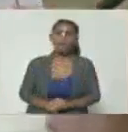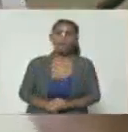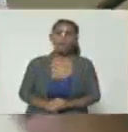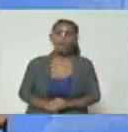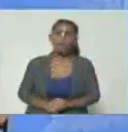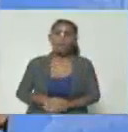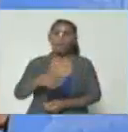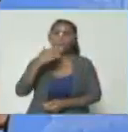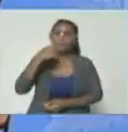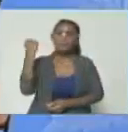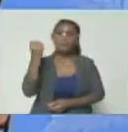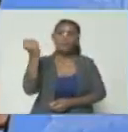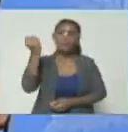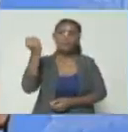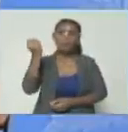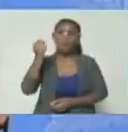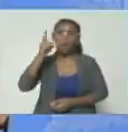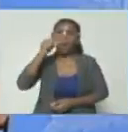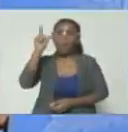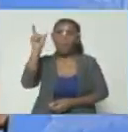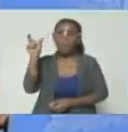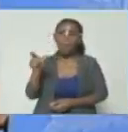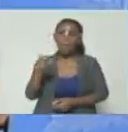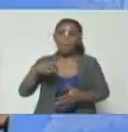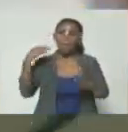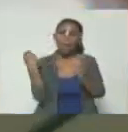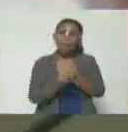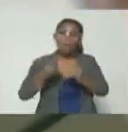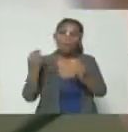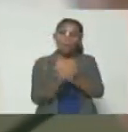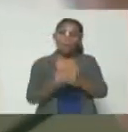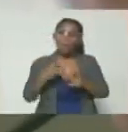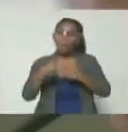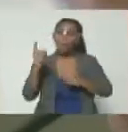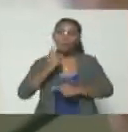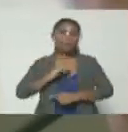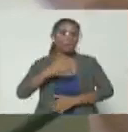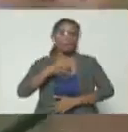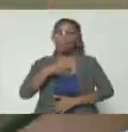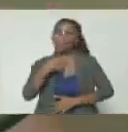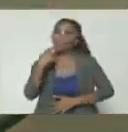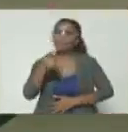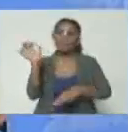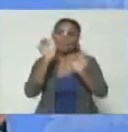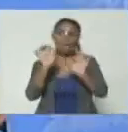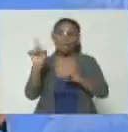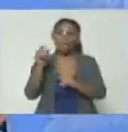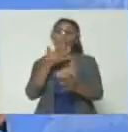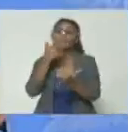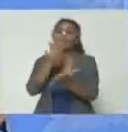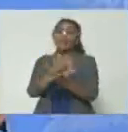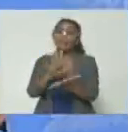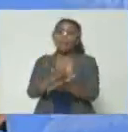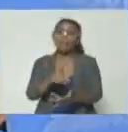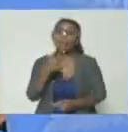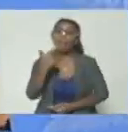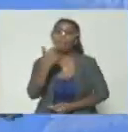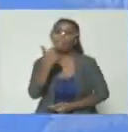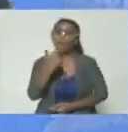pajú o de Ismael León está jodiendo pero no se le puede decir nada mira que él es un sapo ya lo